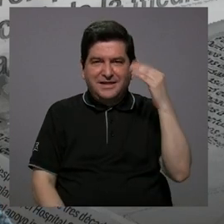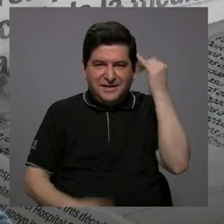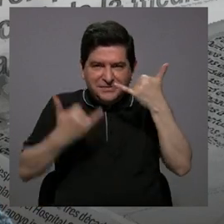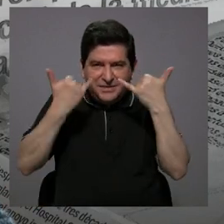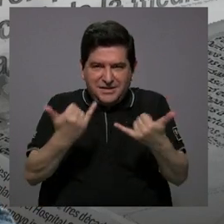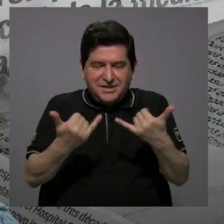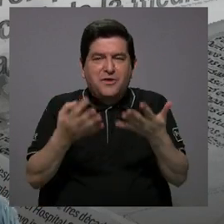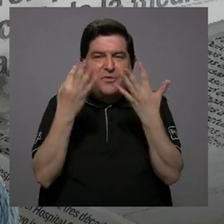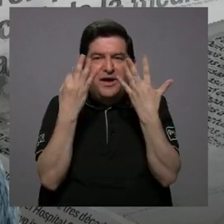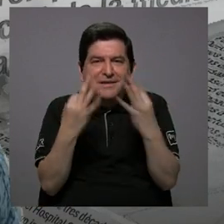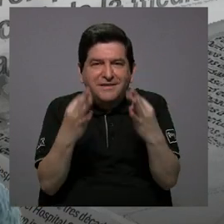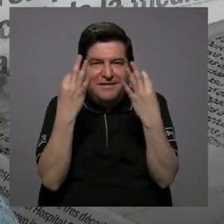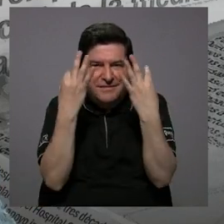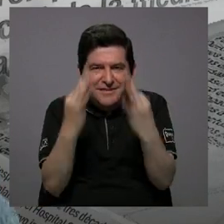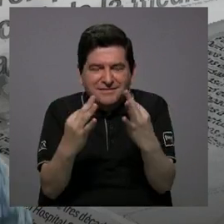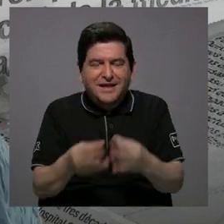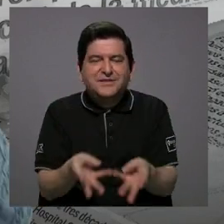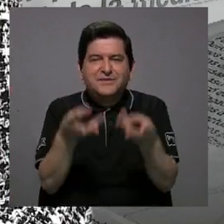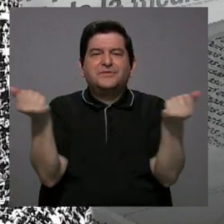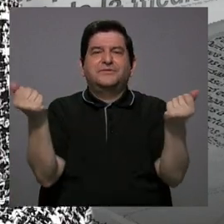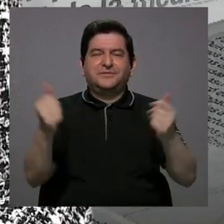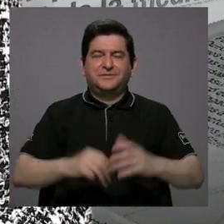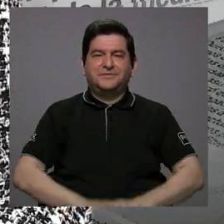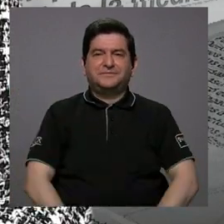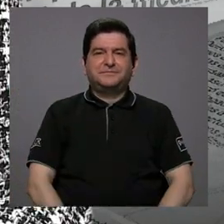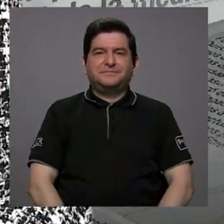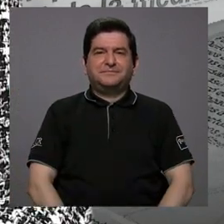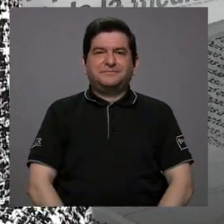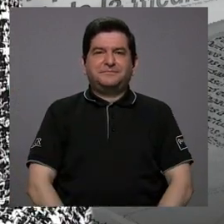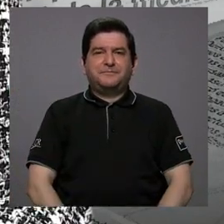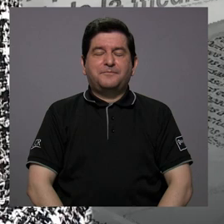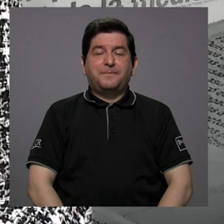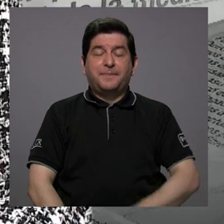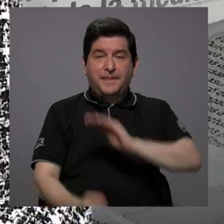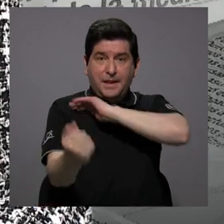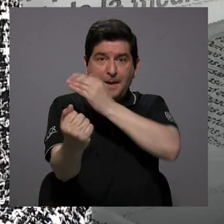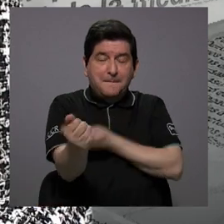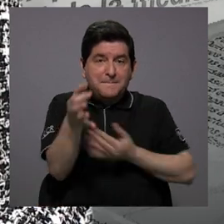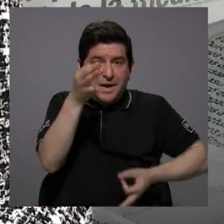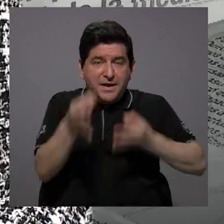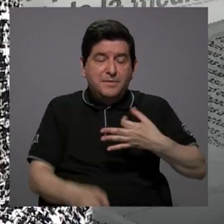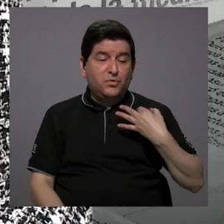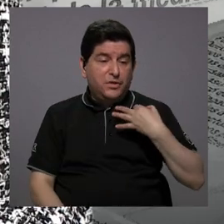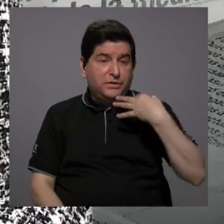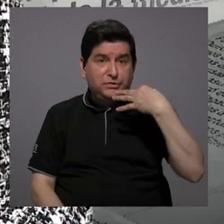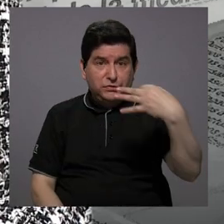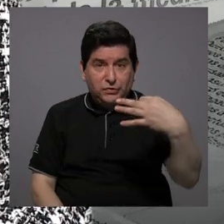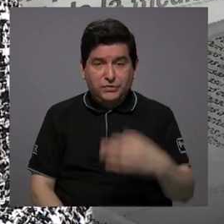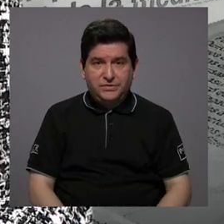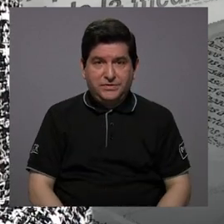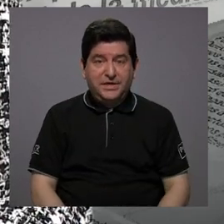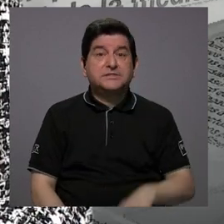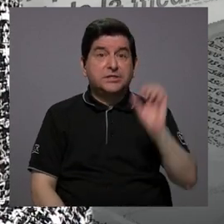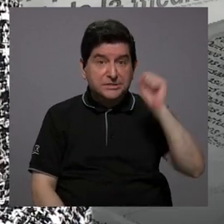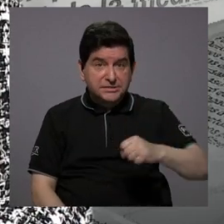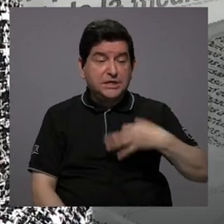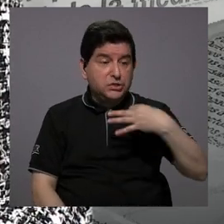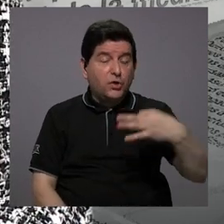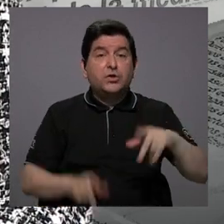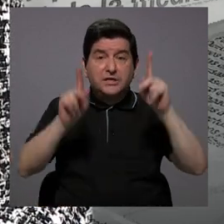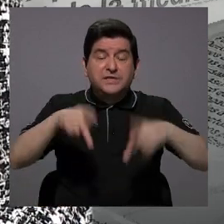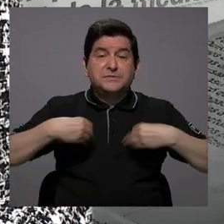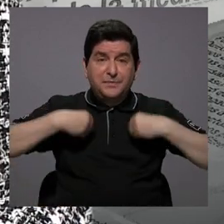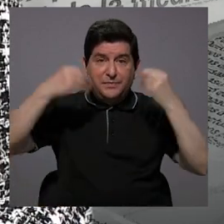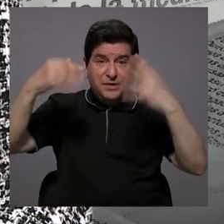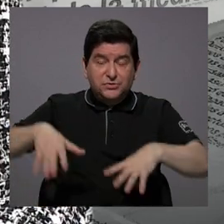están tratando de solucionar. Sí. Para el Poder Judicial, cada día, porque cada día renuncia a alguien,